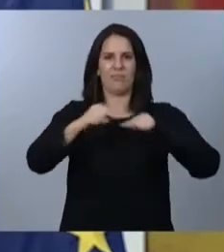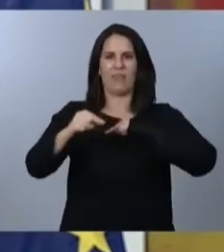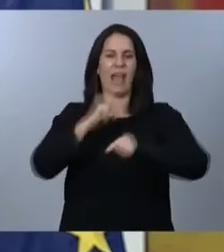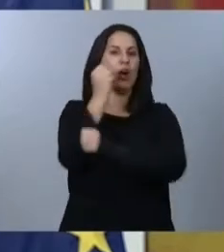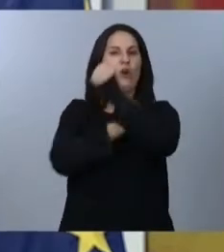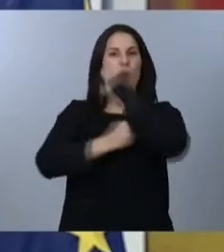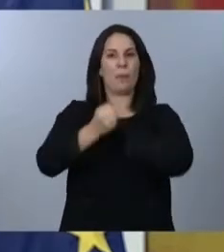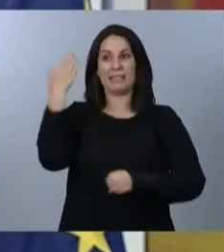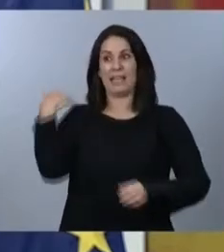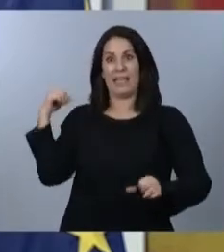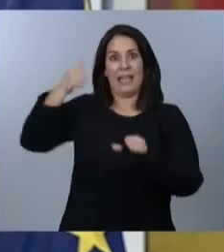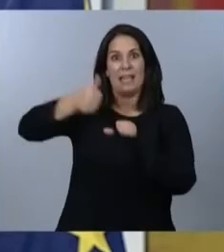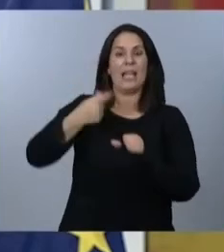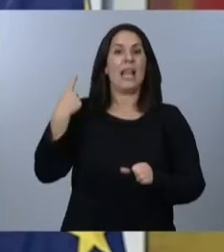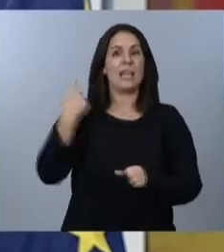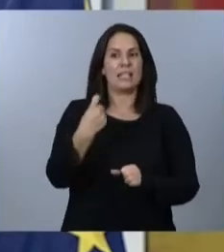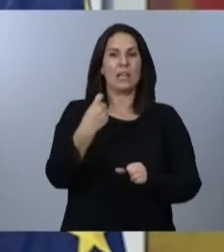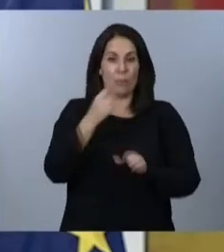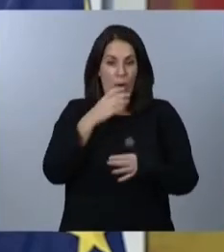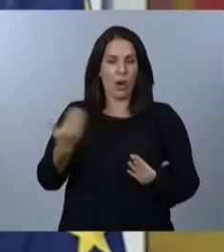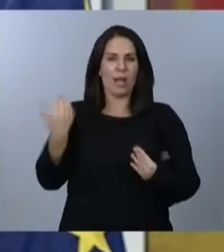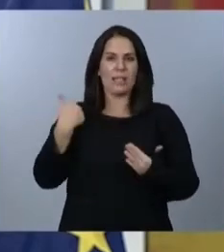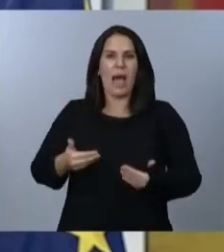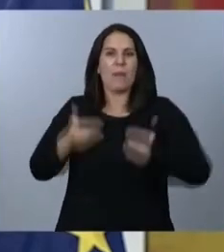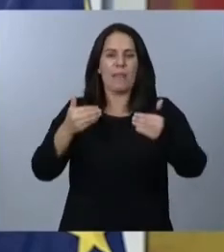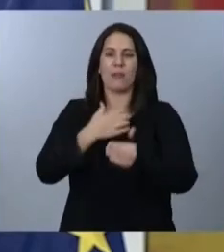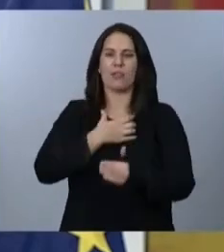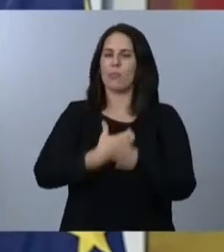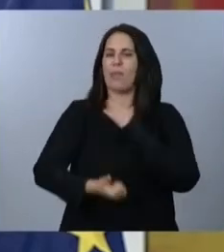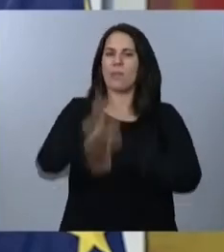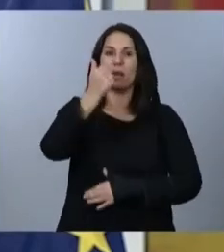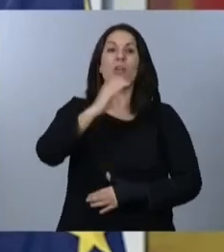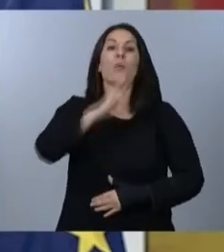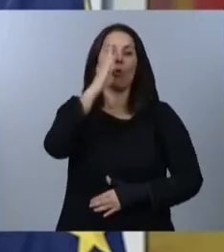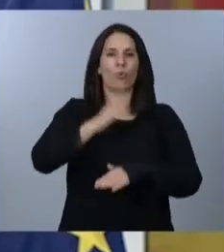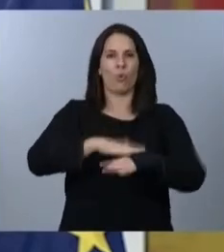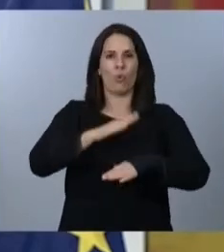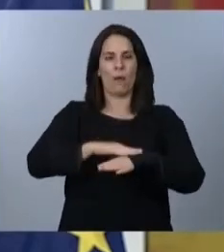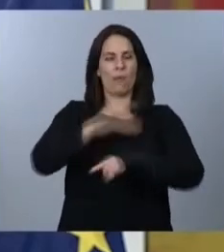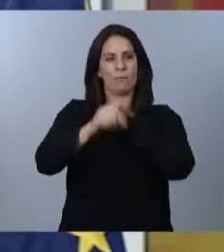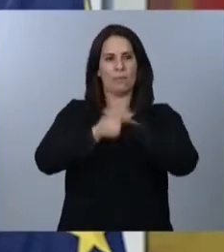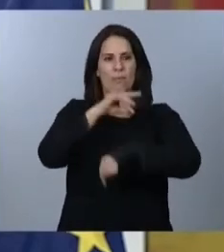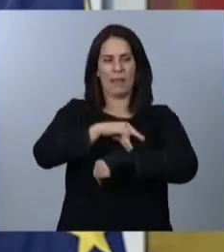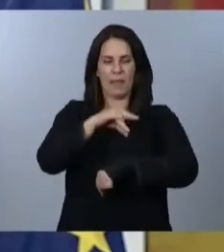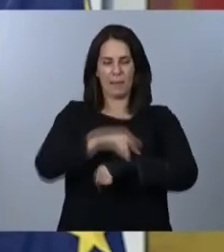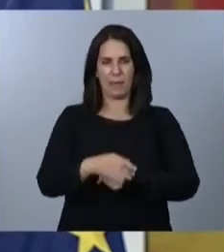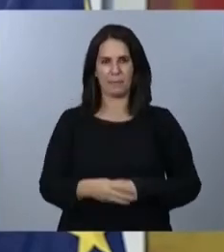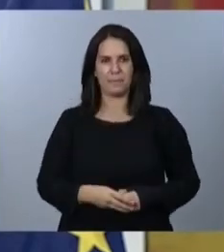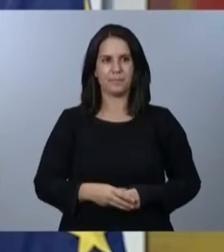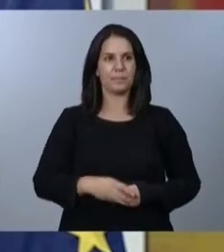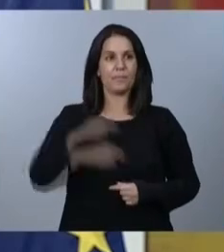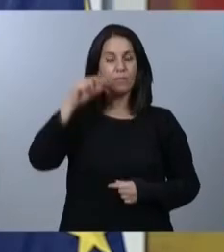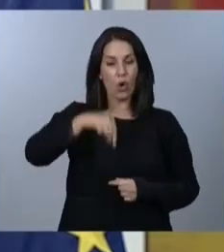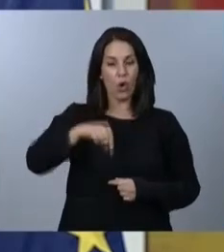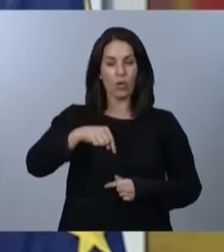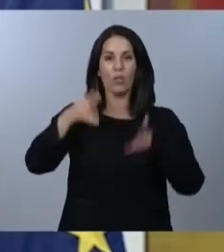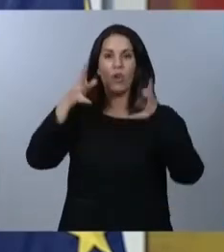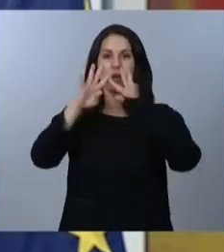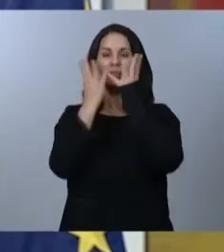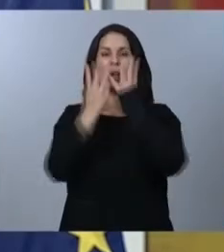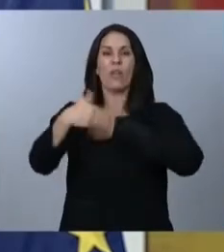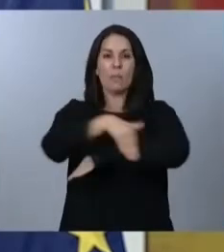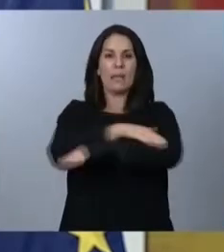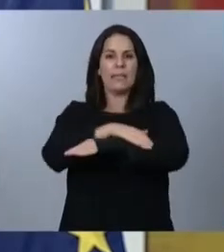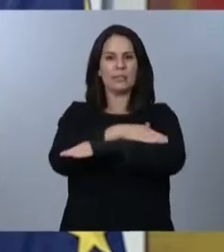absolutamente inaplazables a raíz de la pandemia que nos está tocando vivir. Hoy llevamos al Consejo de Ministros una propuesta de